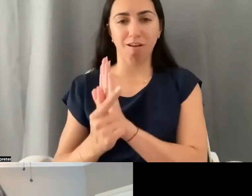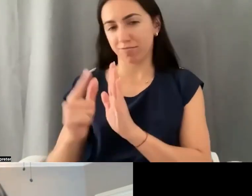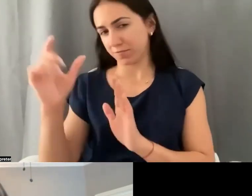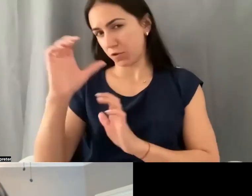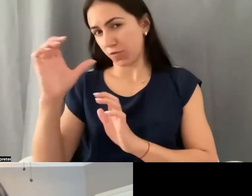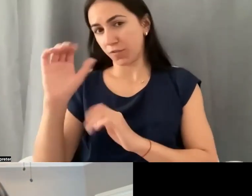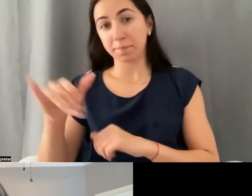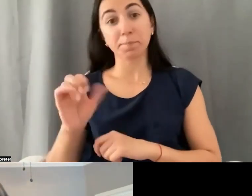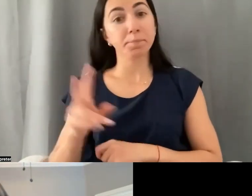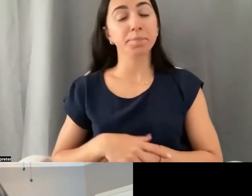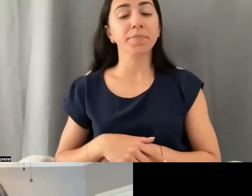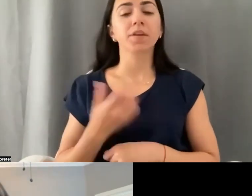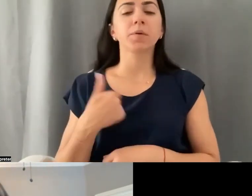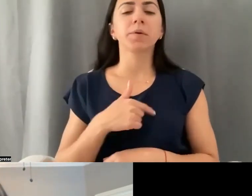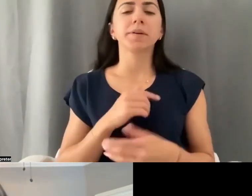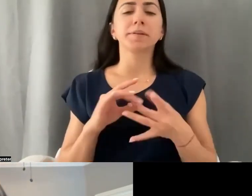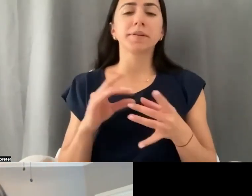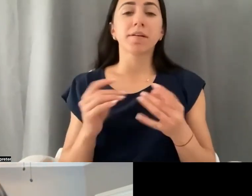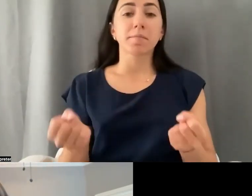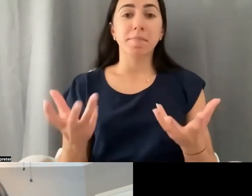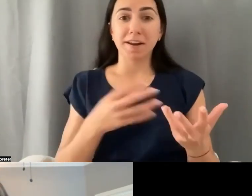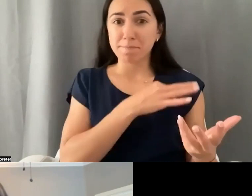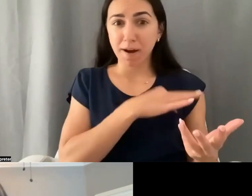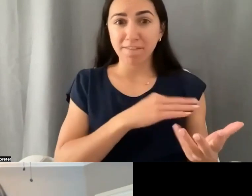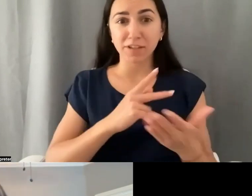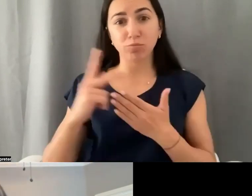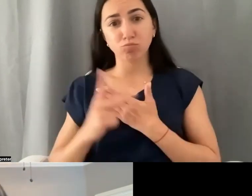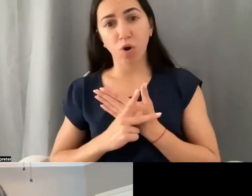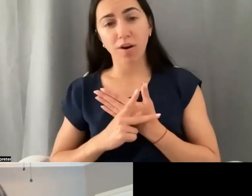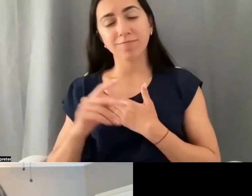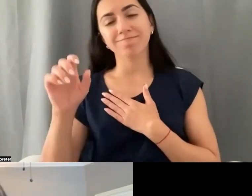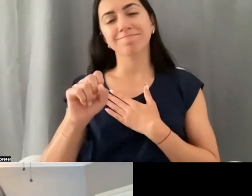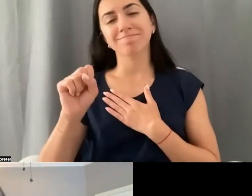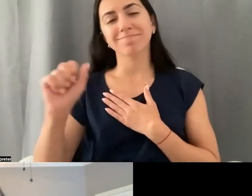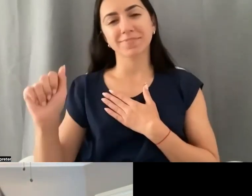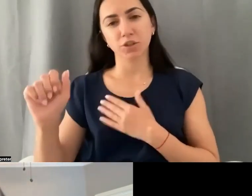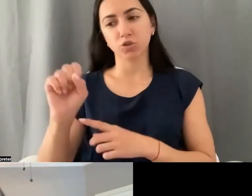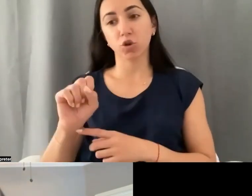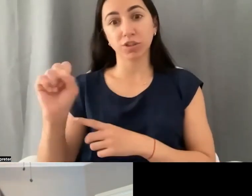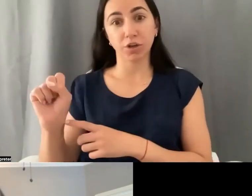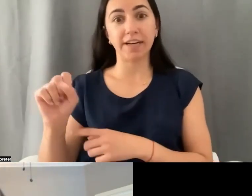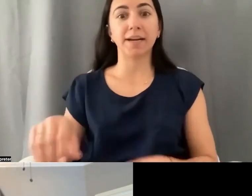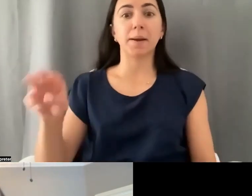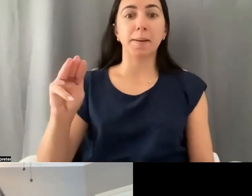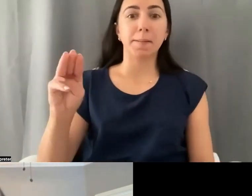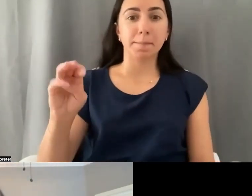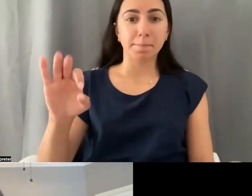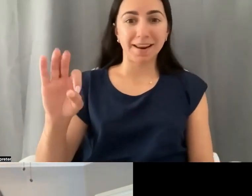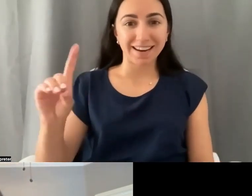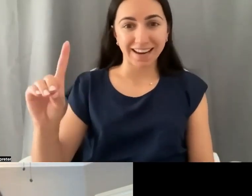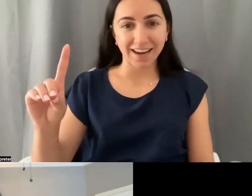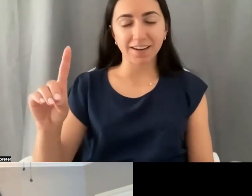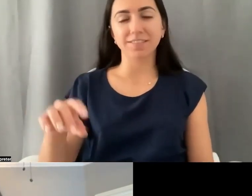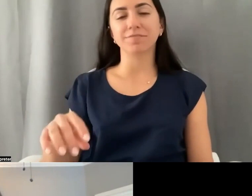de abogados de la, de persona de edad avanzada, de leyes de edad avanzada, es bueno. Mucha, gran parte de esto